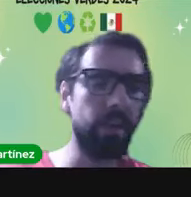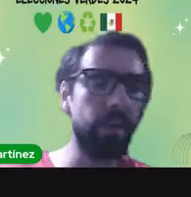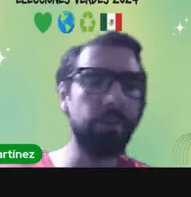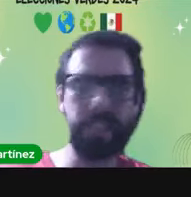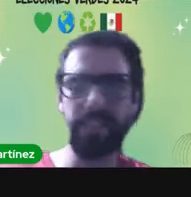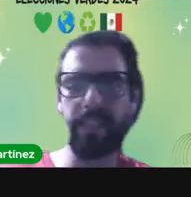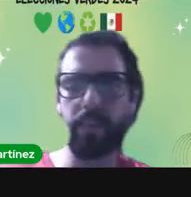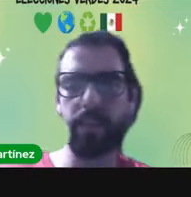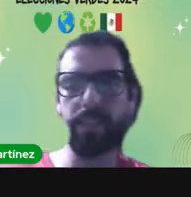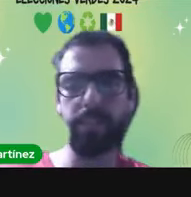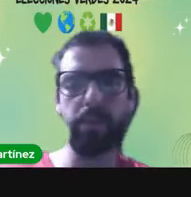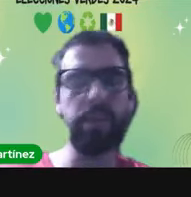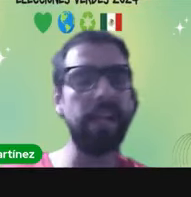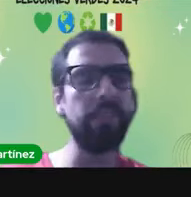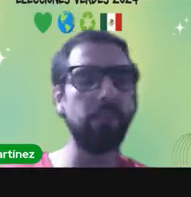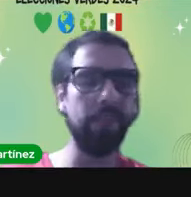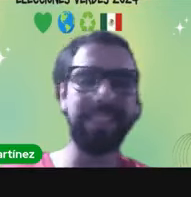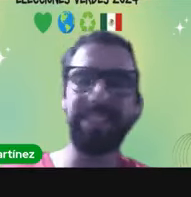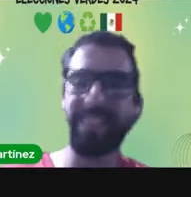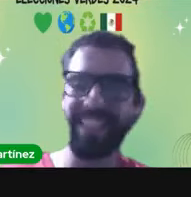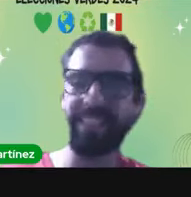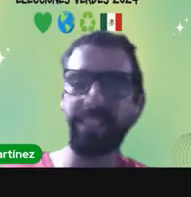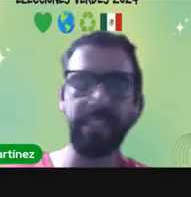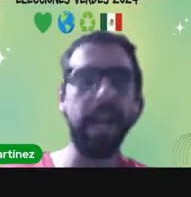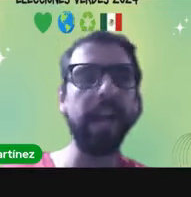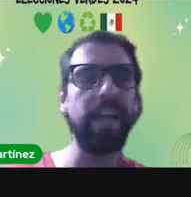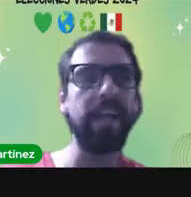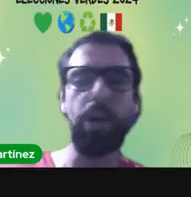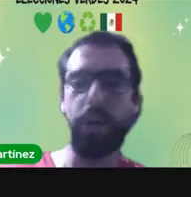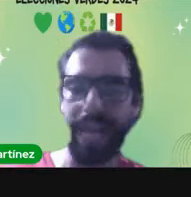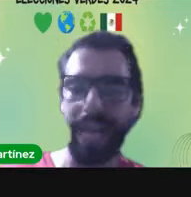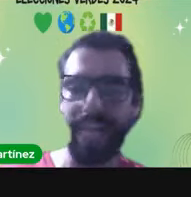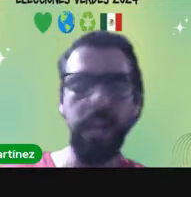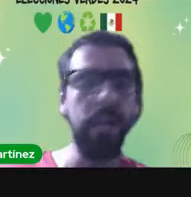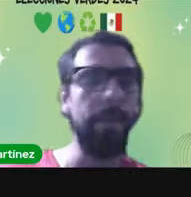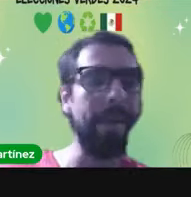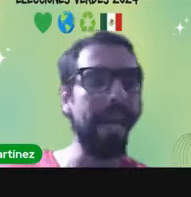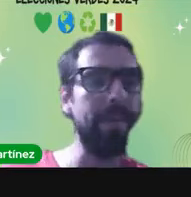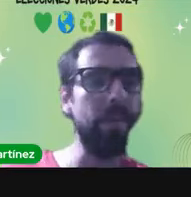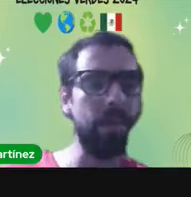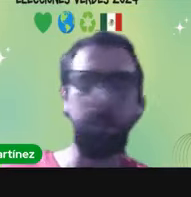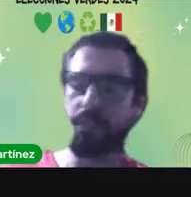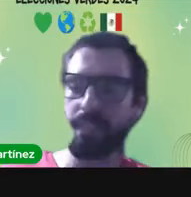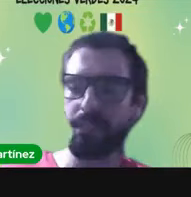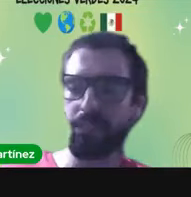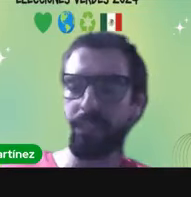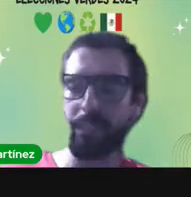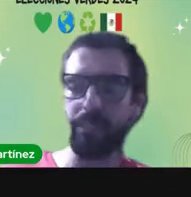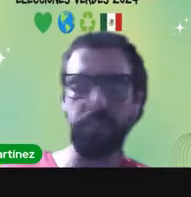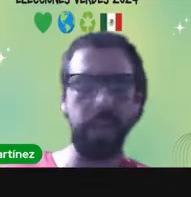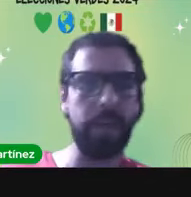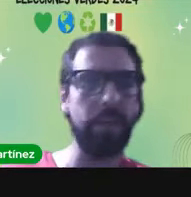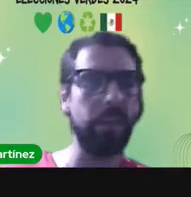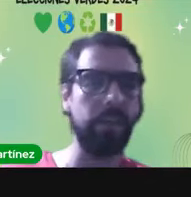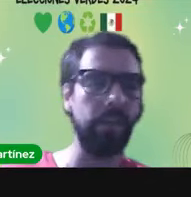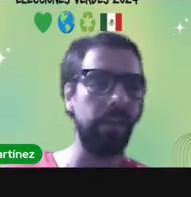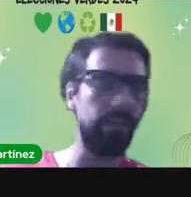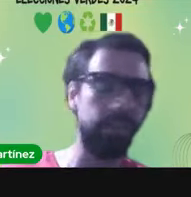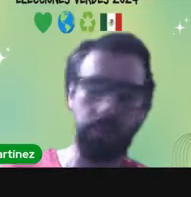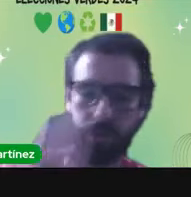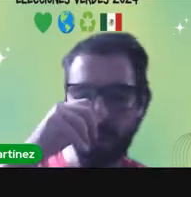o de cuáles podrían ser algunas de las prioridades o algunas de las medidas que se hagan a nivel local para mejorar muchas de las cosas que mencionaban